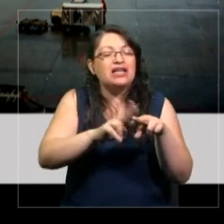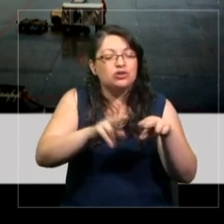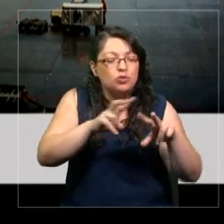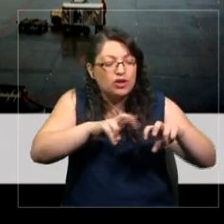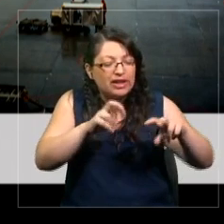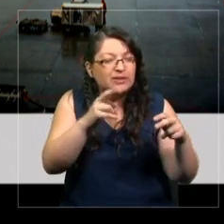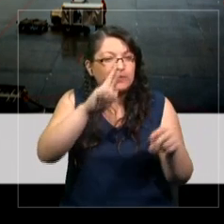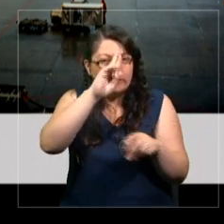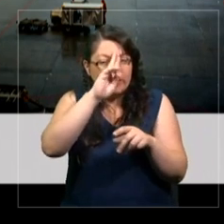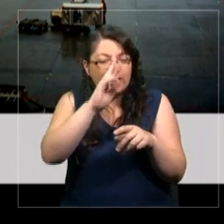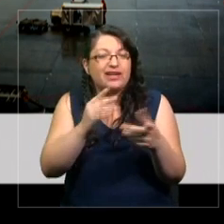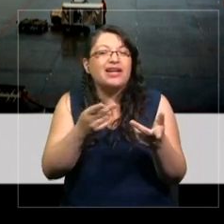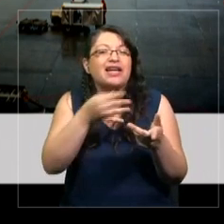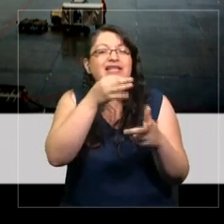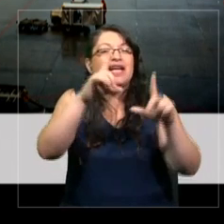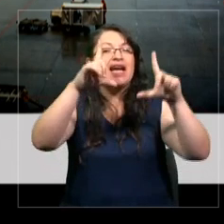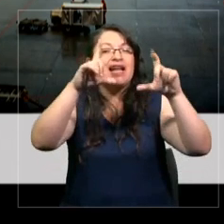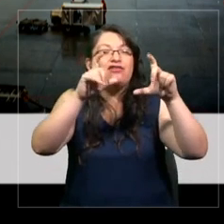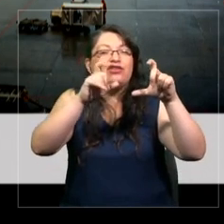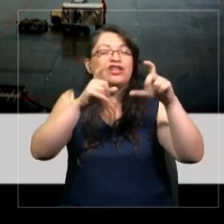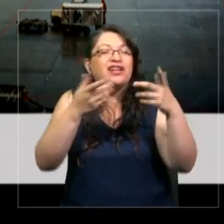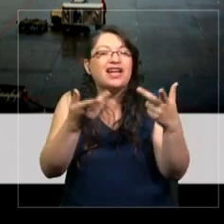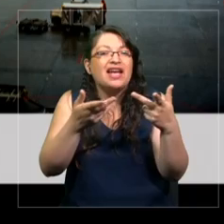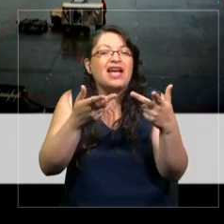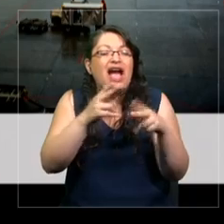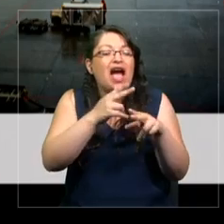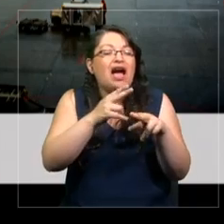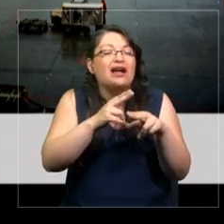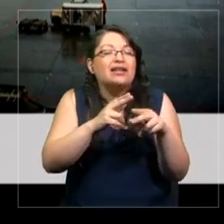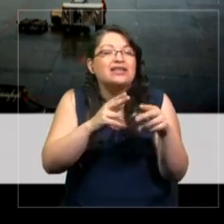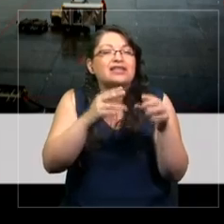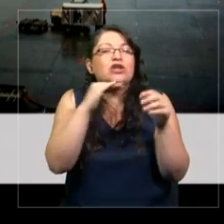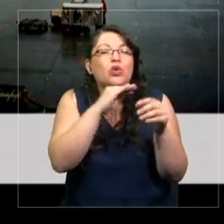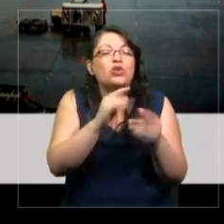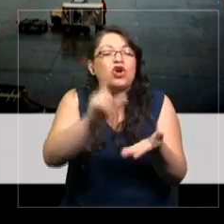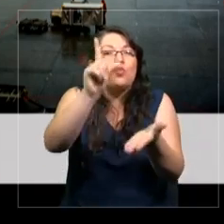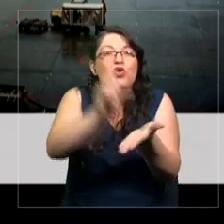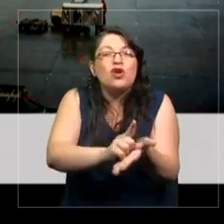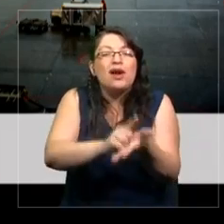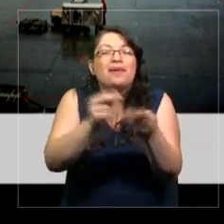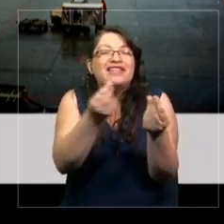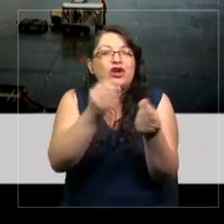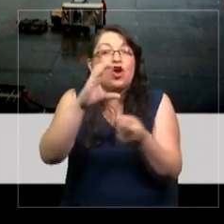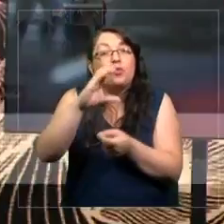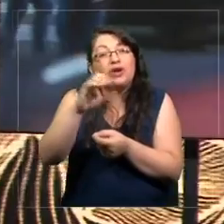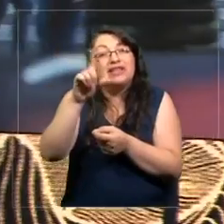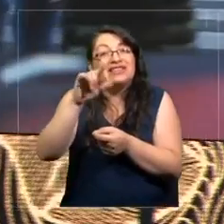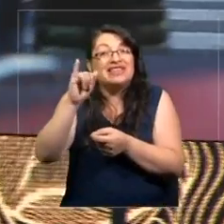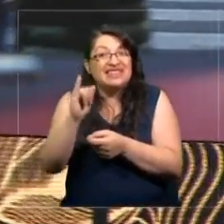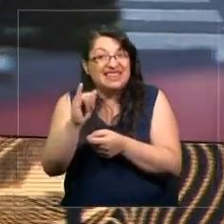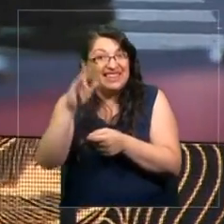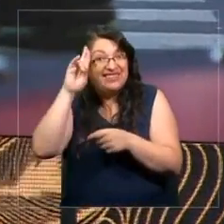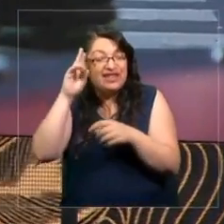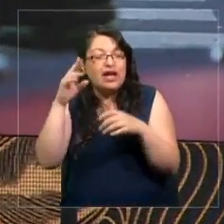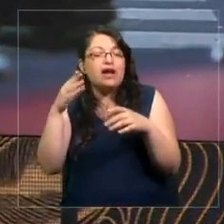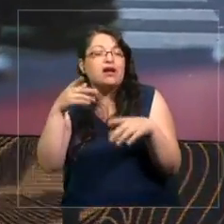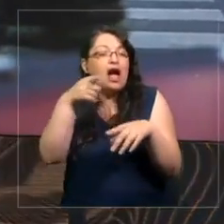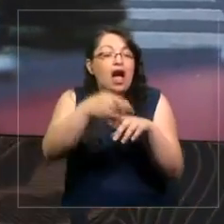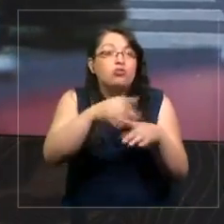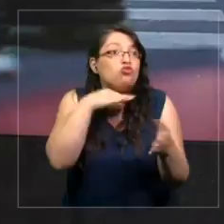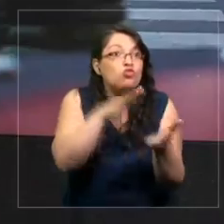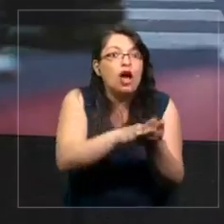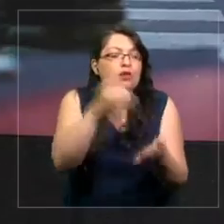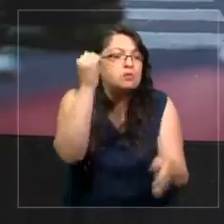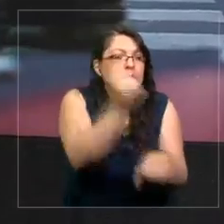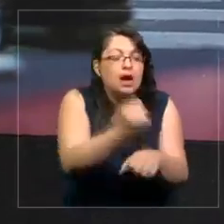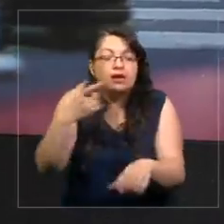la fotografía funciona en el lugar del crimen, en un sitio del crimen, como CSI, cuando llegan los fotógrafos. ¿Por qué? Porque dice